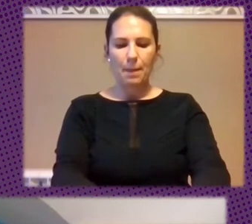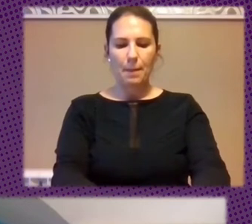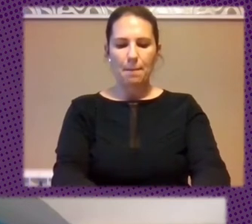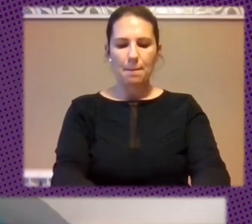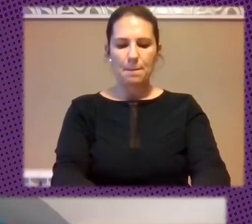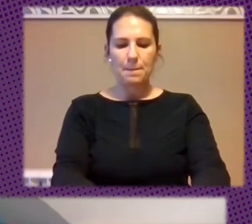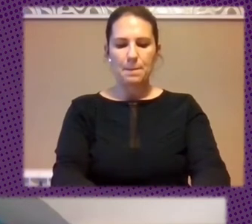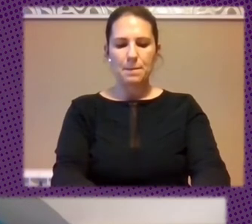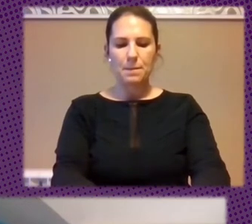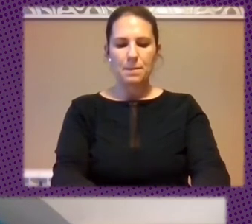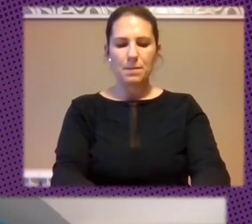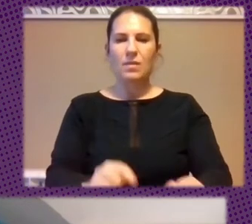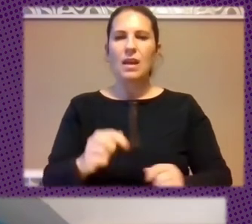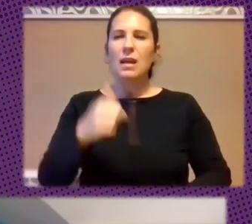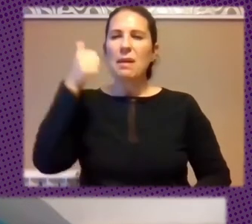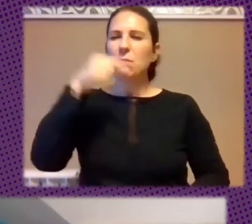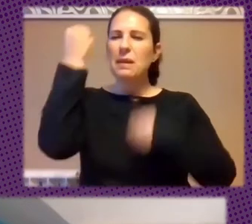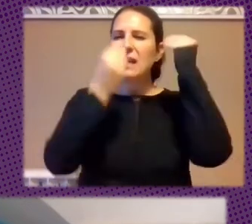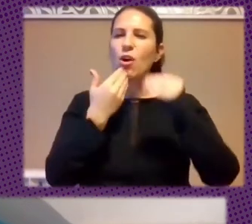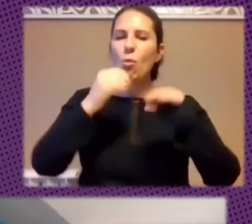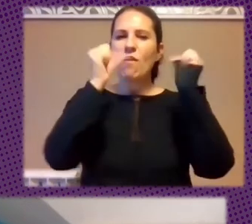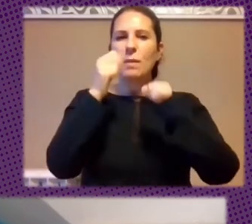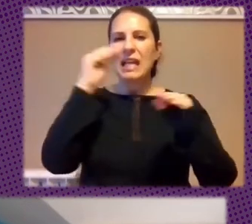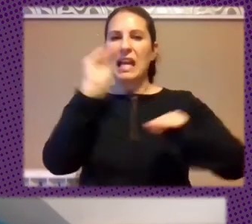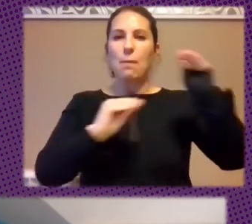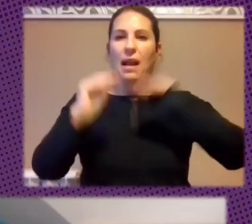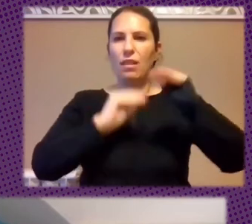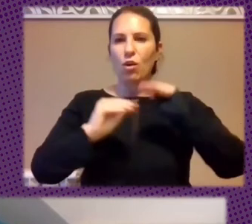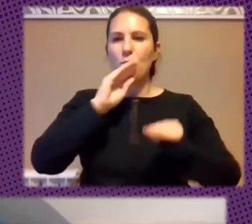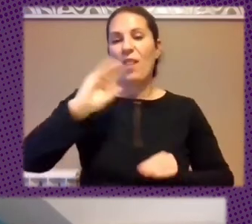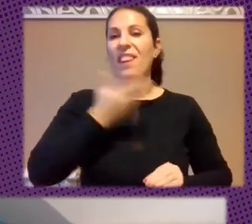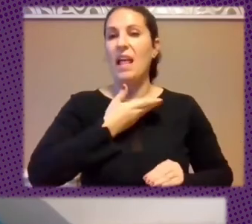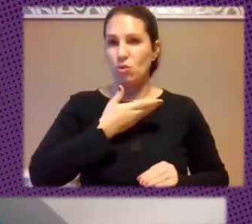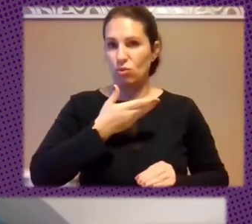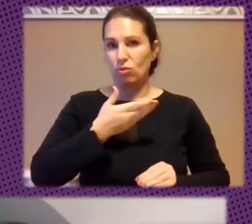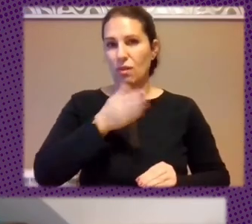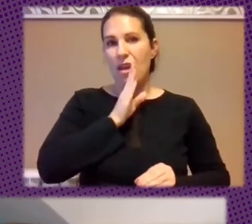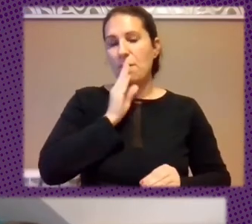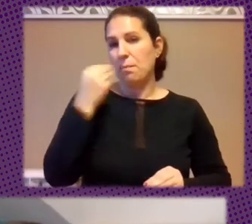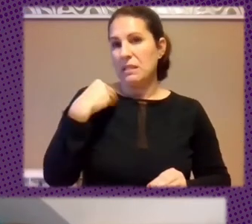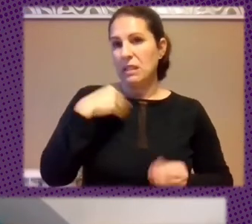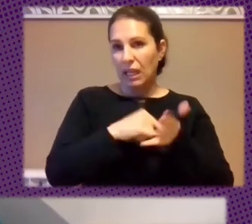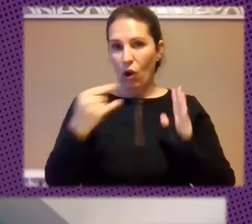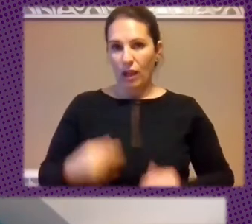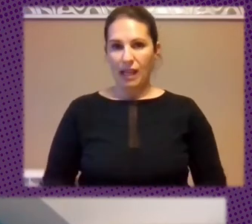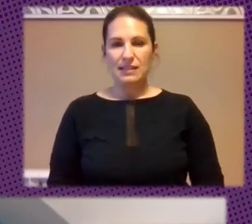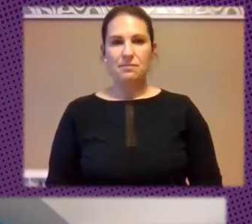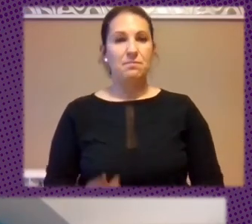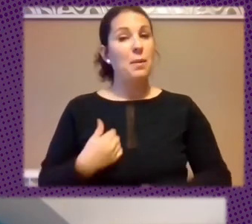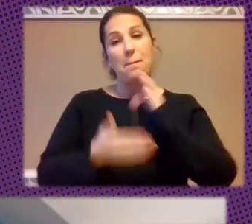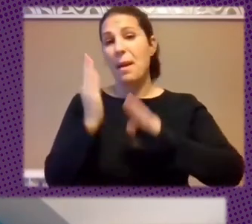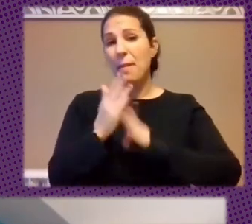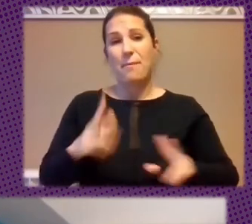De Los Daños Causados Por Estas Mismas Tecnologías Extractivas Bueno Ya Voy A Acabar